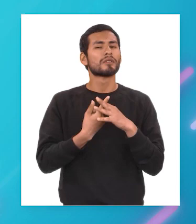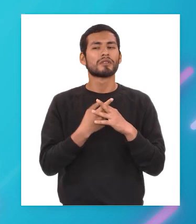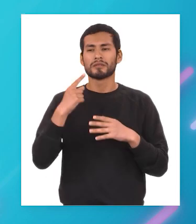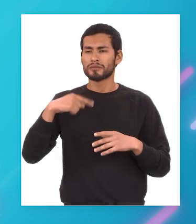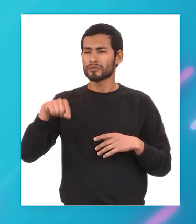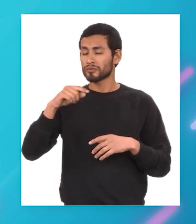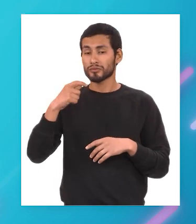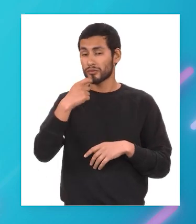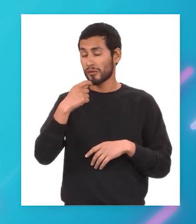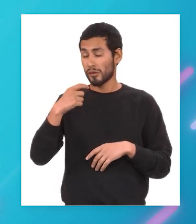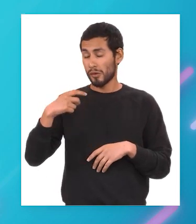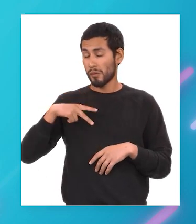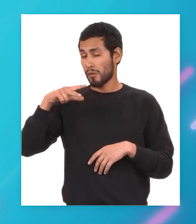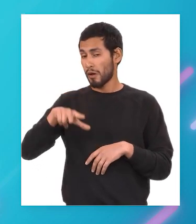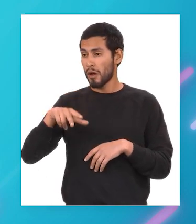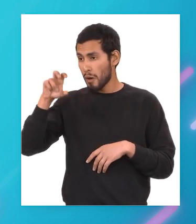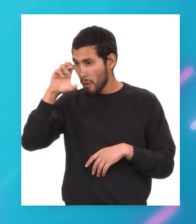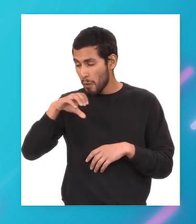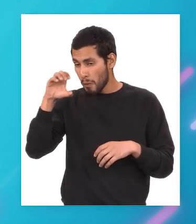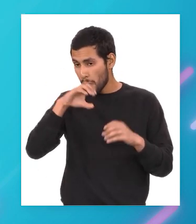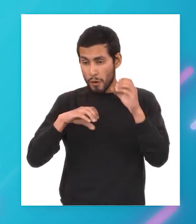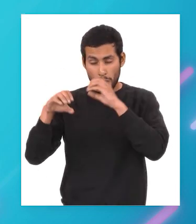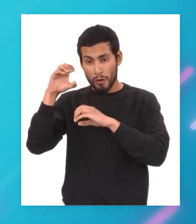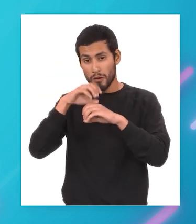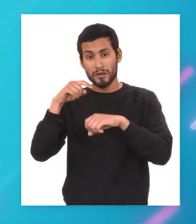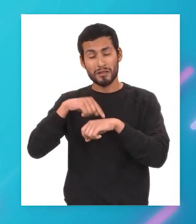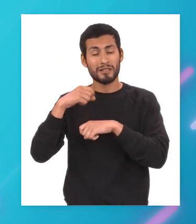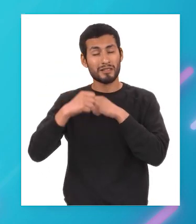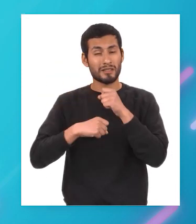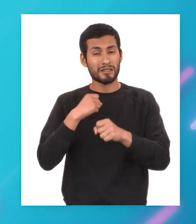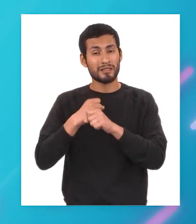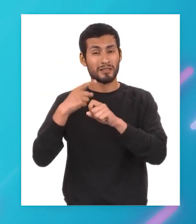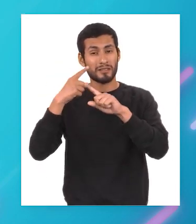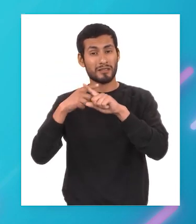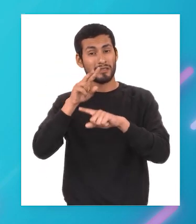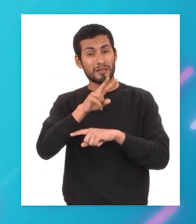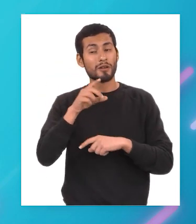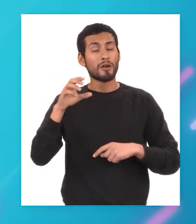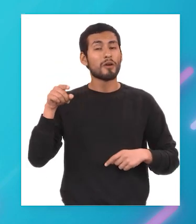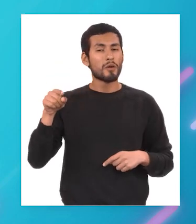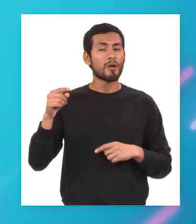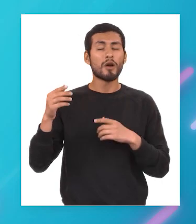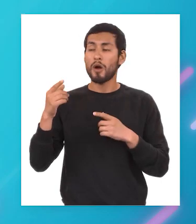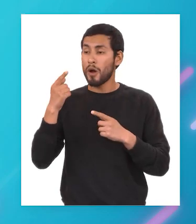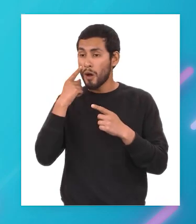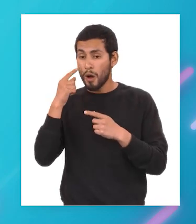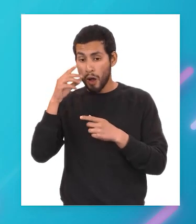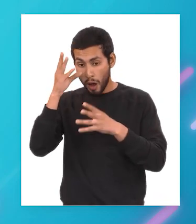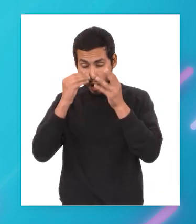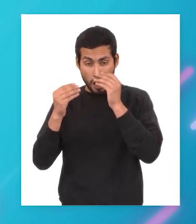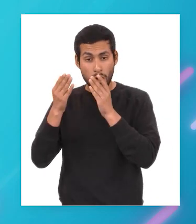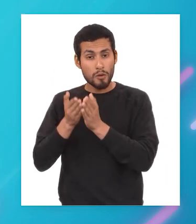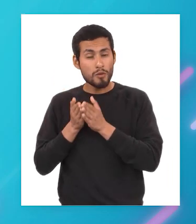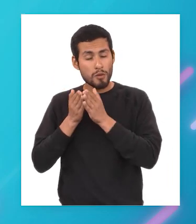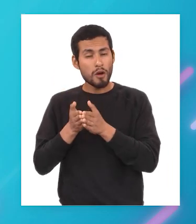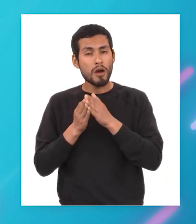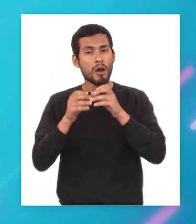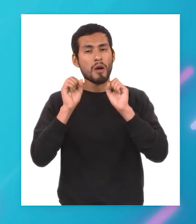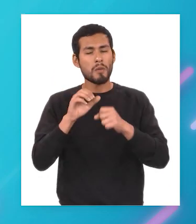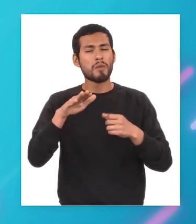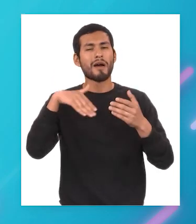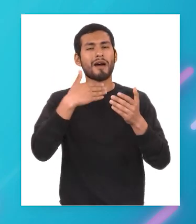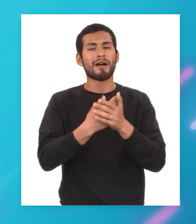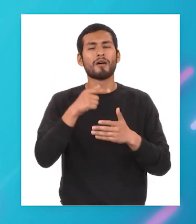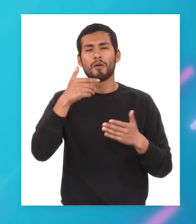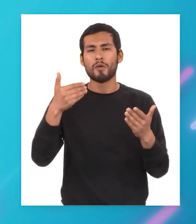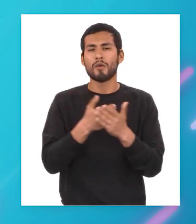por exploradores portugueses que a partir del siglo 15 utilizaron sus conocimientos y habilidades para